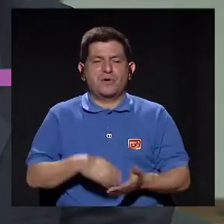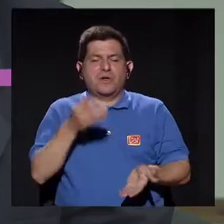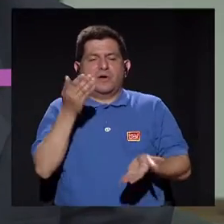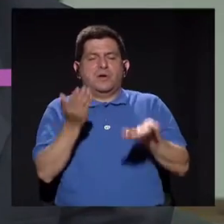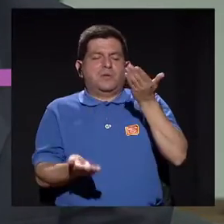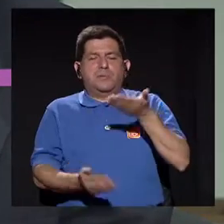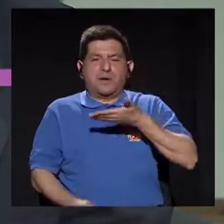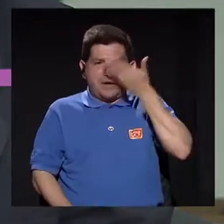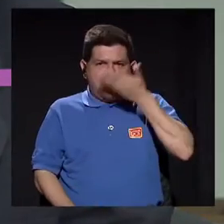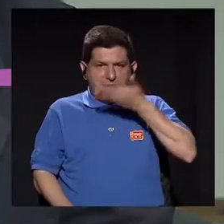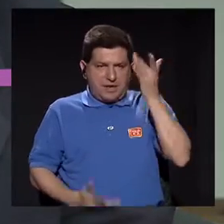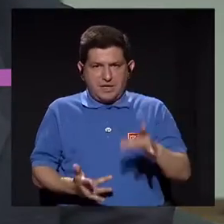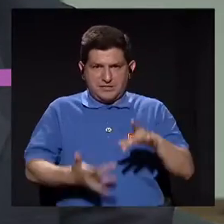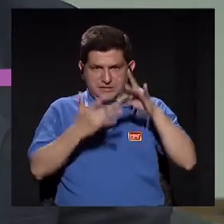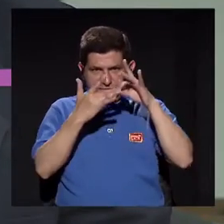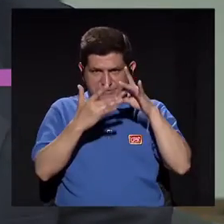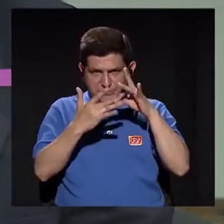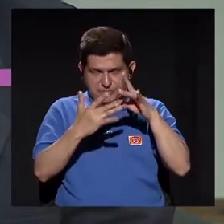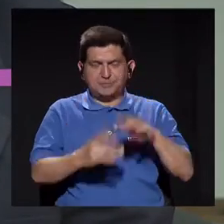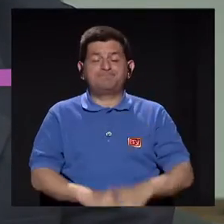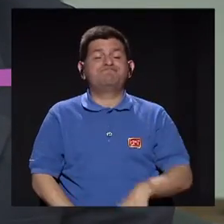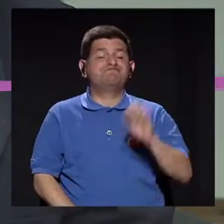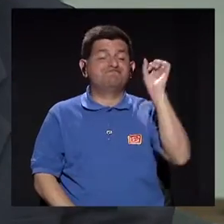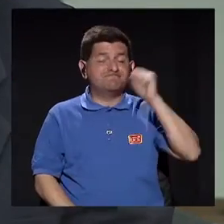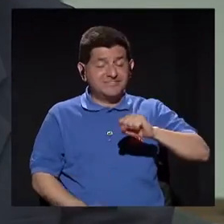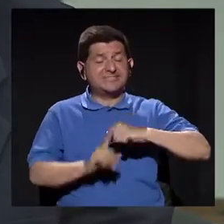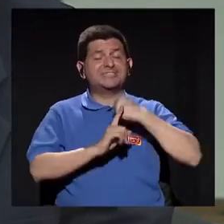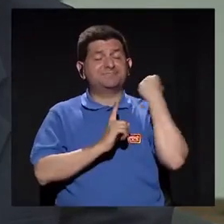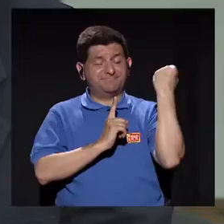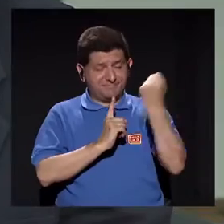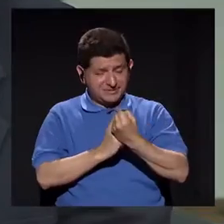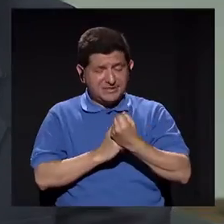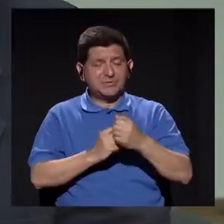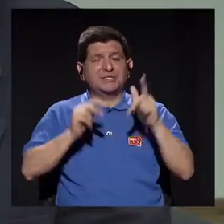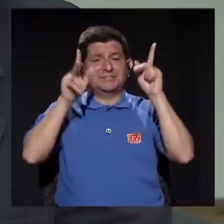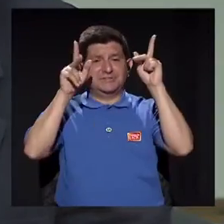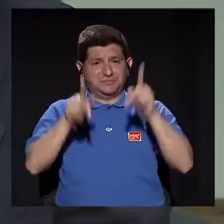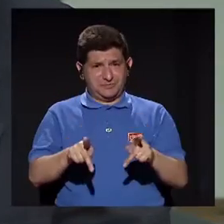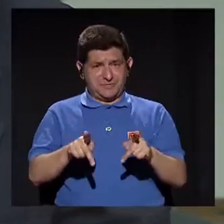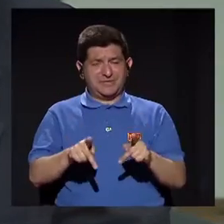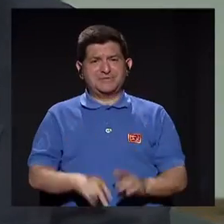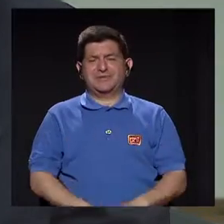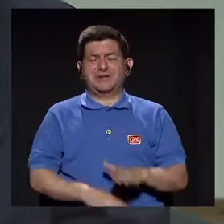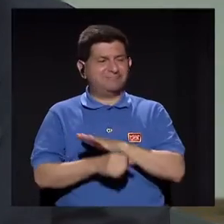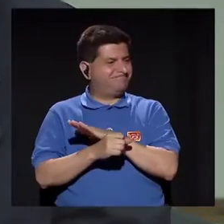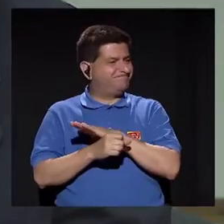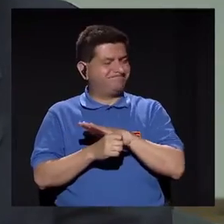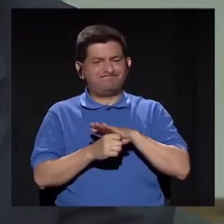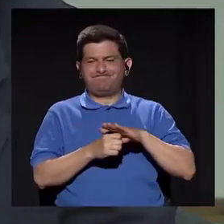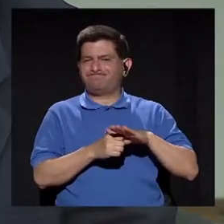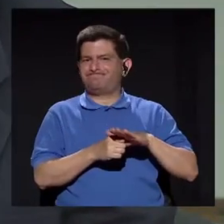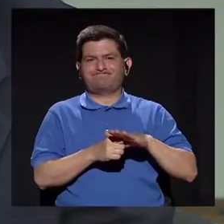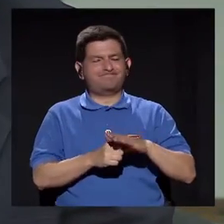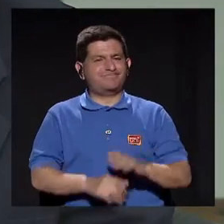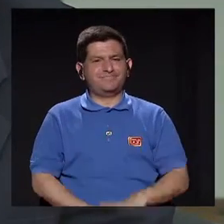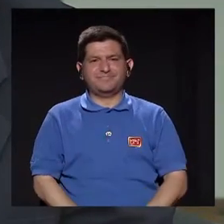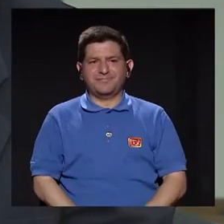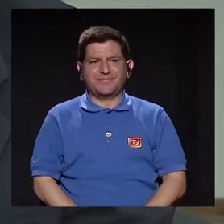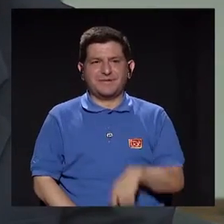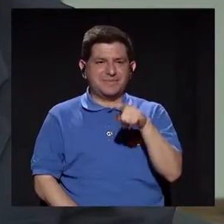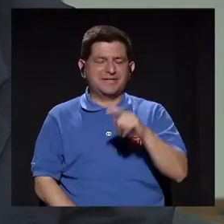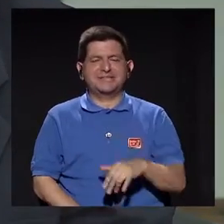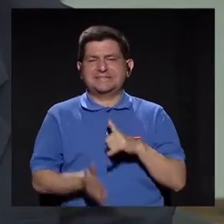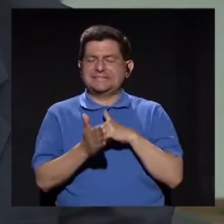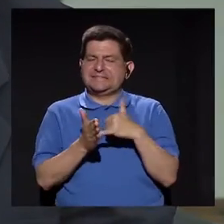descompensaciones respiratorias, sobre todo que sí son condiciones en las cuales el paciente totalmente es